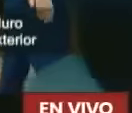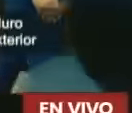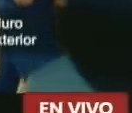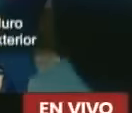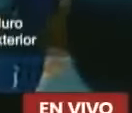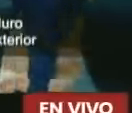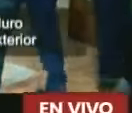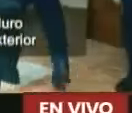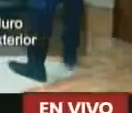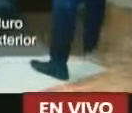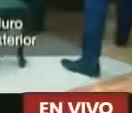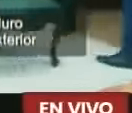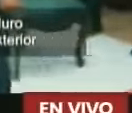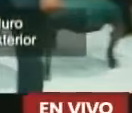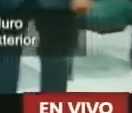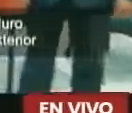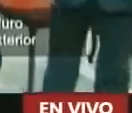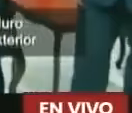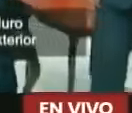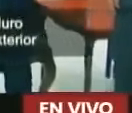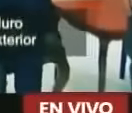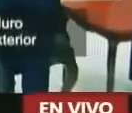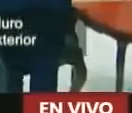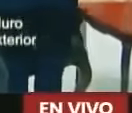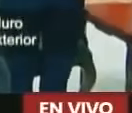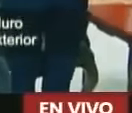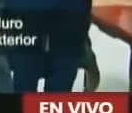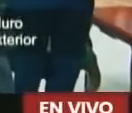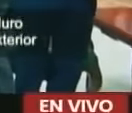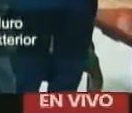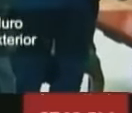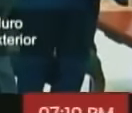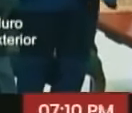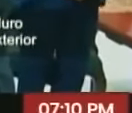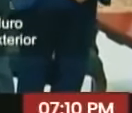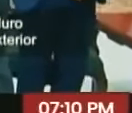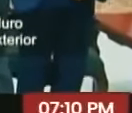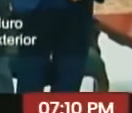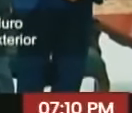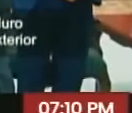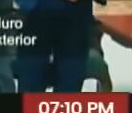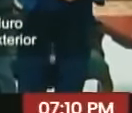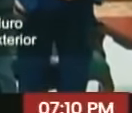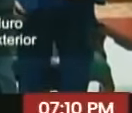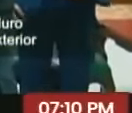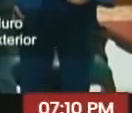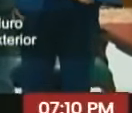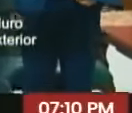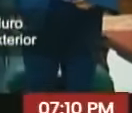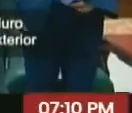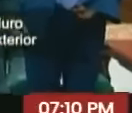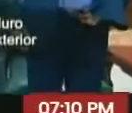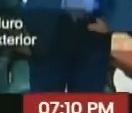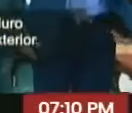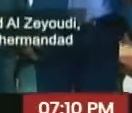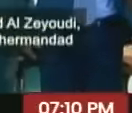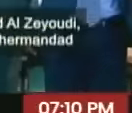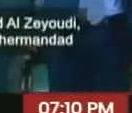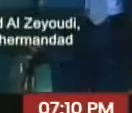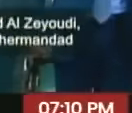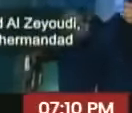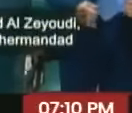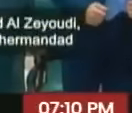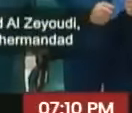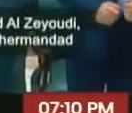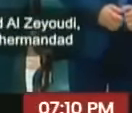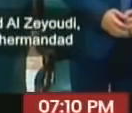continuando con su agenda de trabajo el presidente Nicolás Maduro sostuvo un encuentro con el ministro de estado para el comercio exterior de